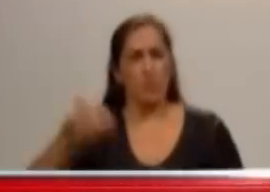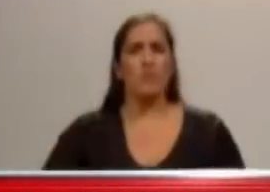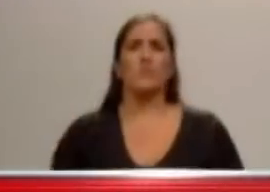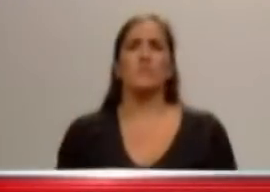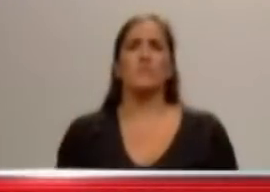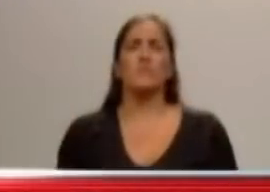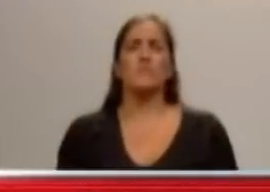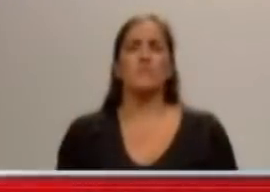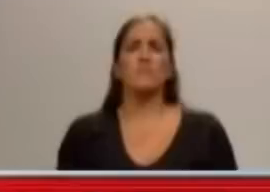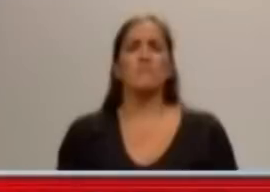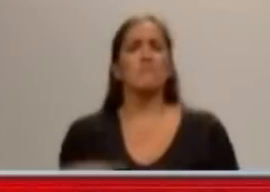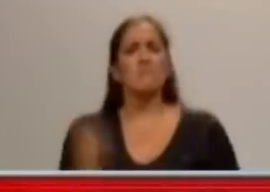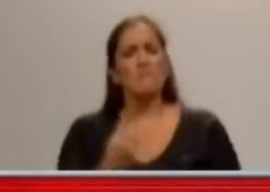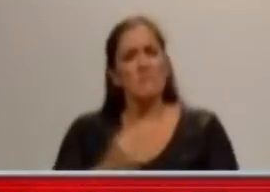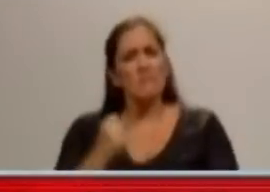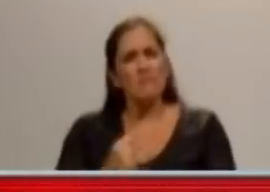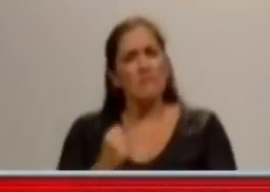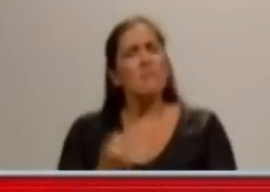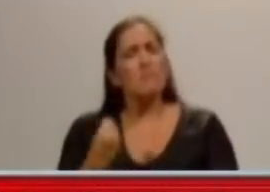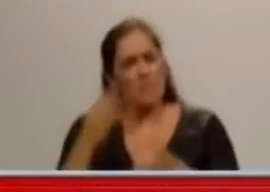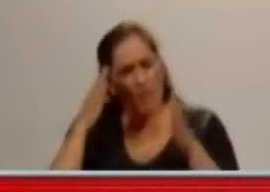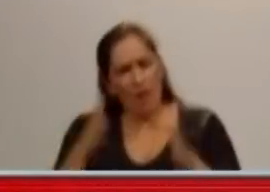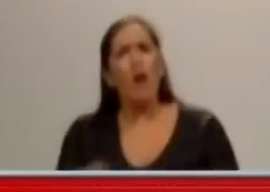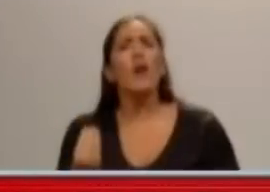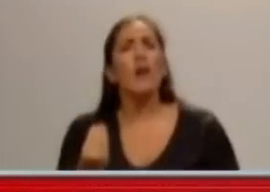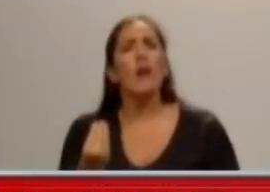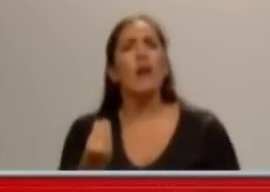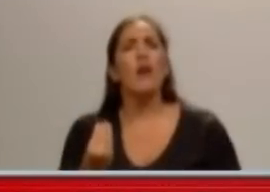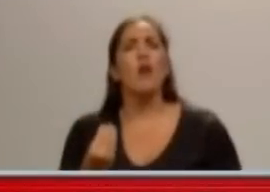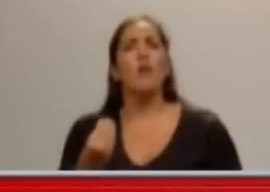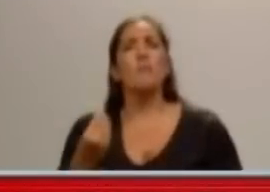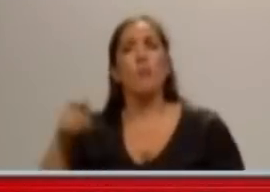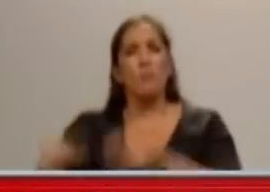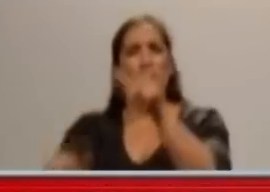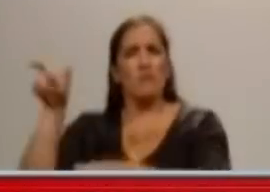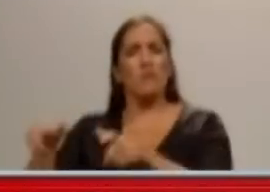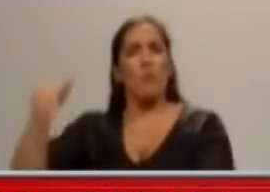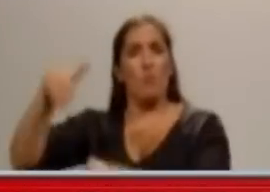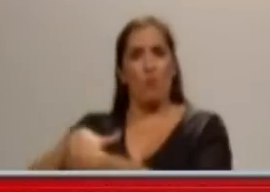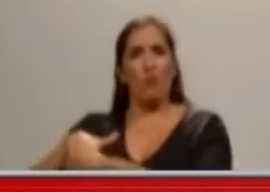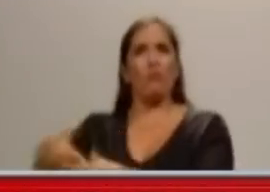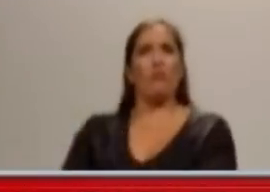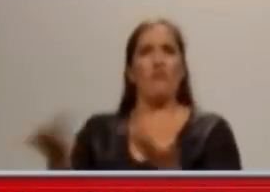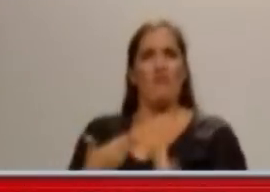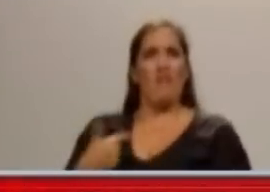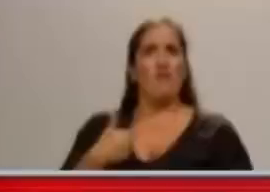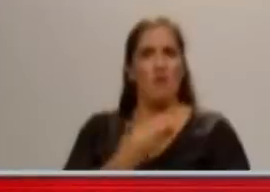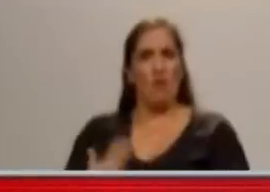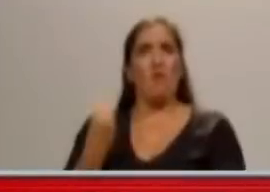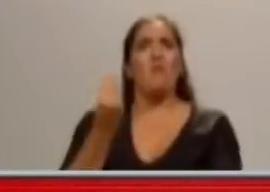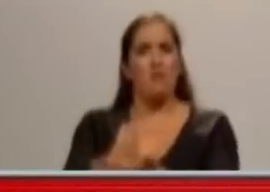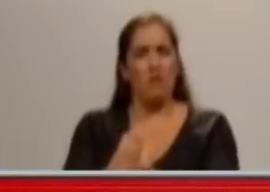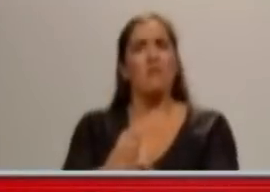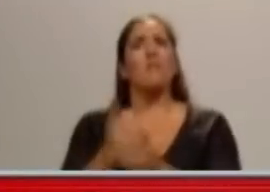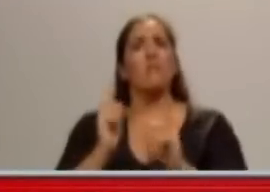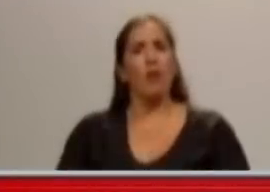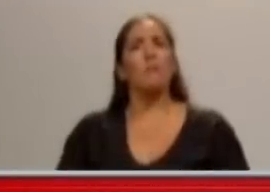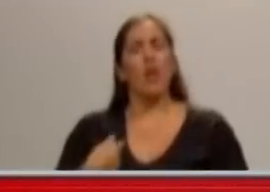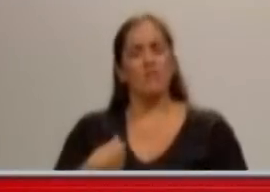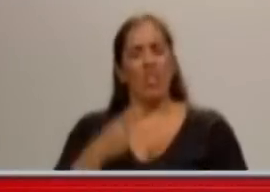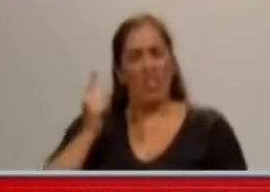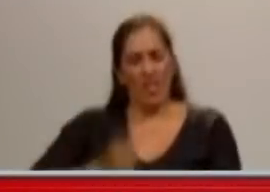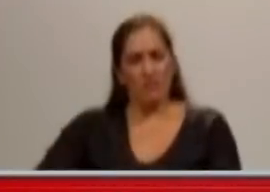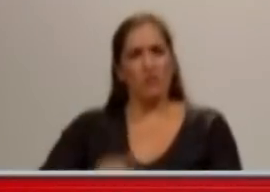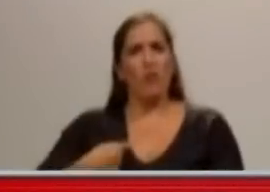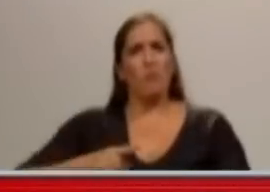falta en relación a esto. Pero eso significa aceptar críticas. ¿Alguna vez escucharon ustedes a Cristina hacerse cargo de alguna crítica? Yo